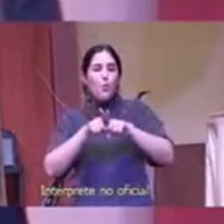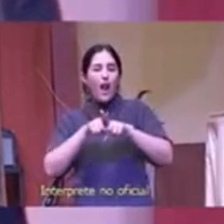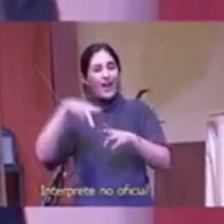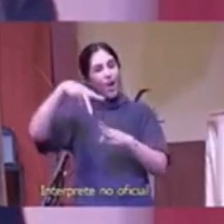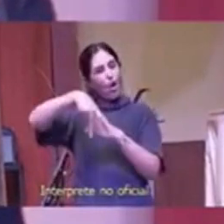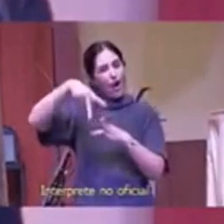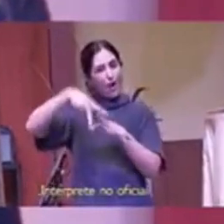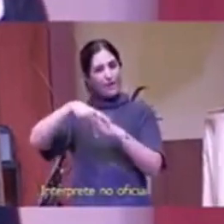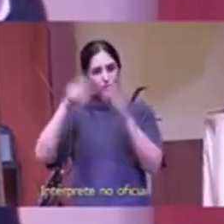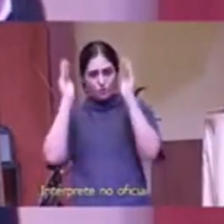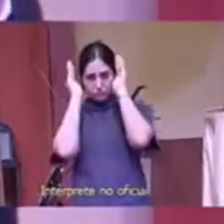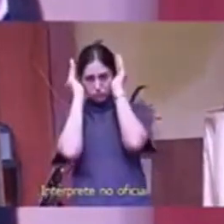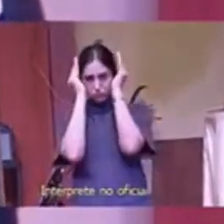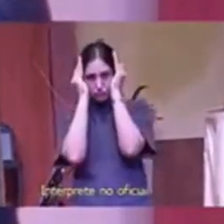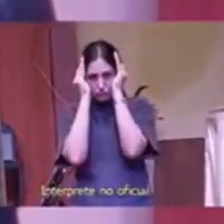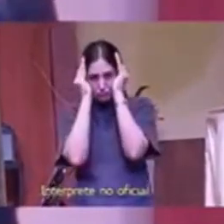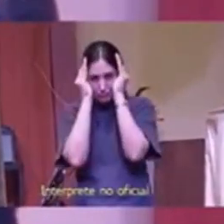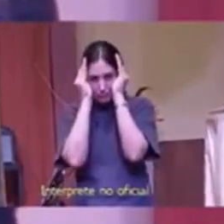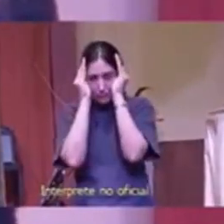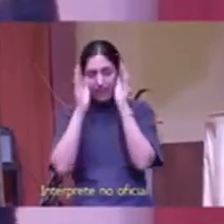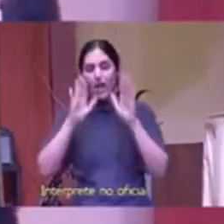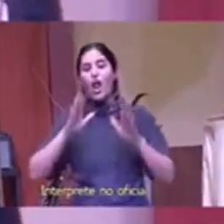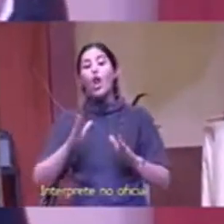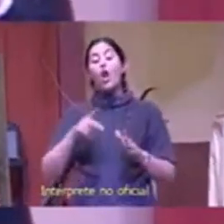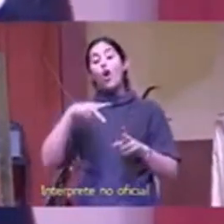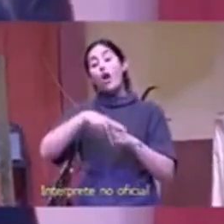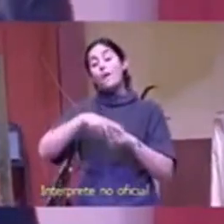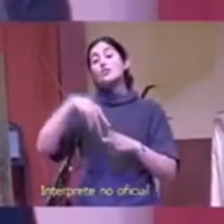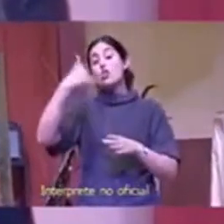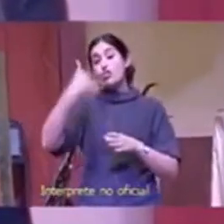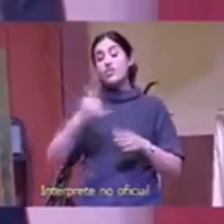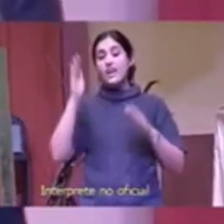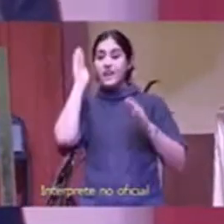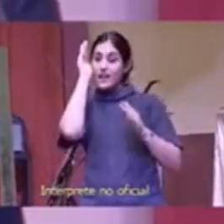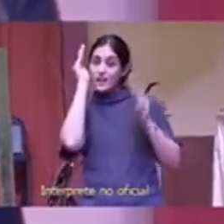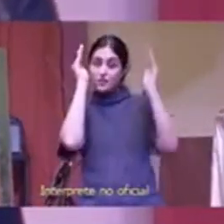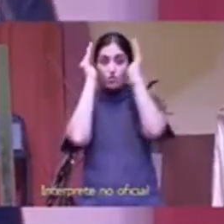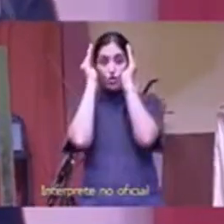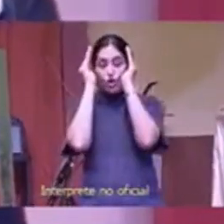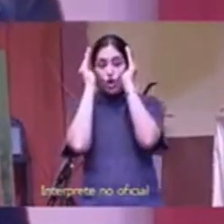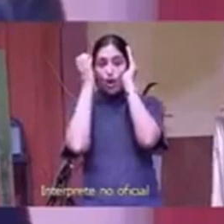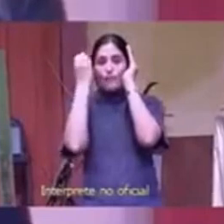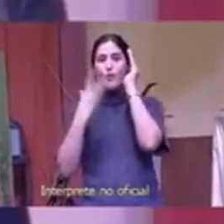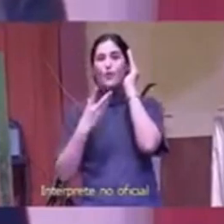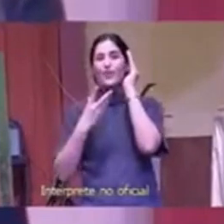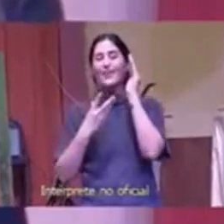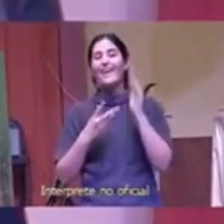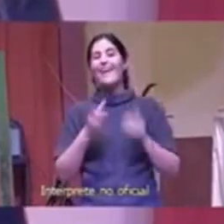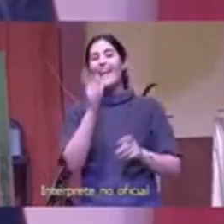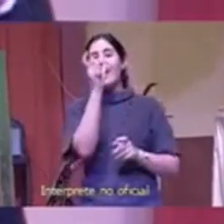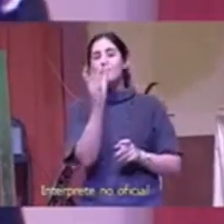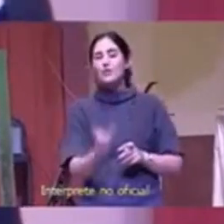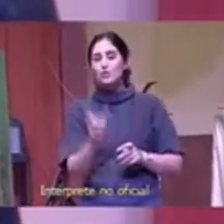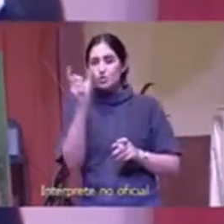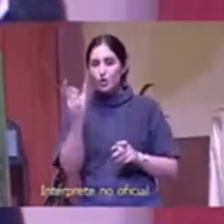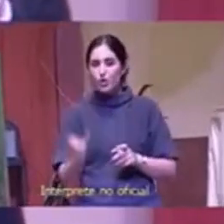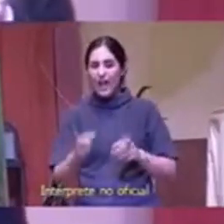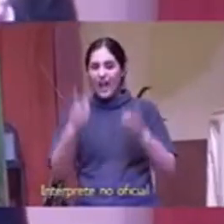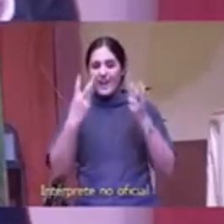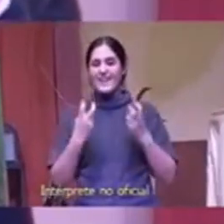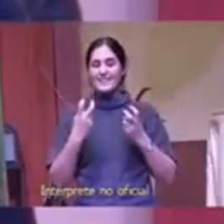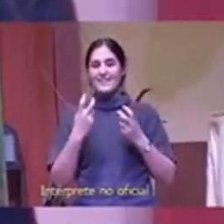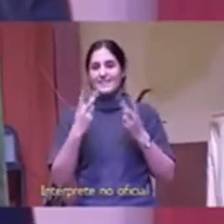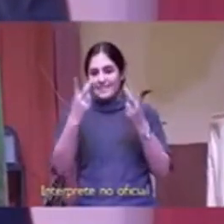quiere decir que esa cosa sea mala es bueno los